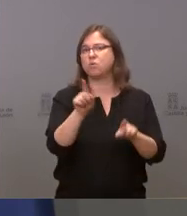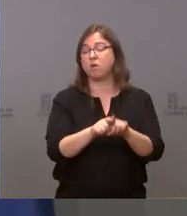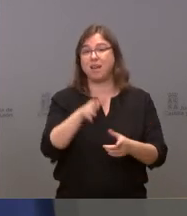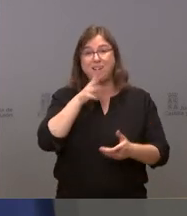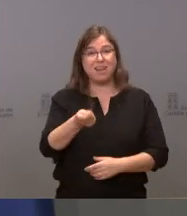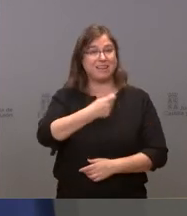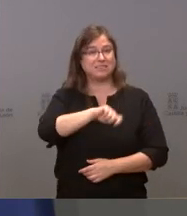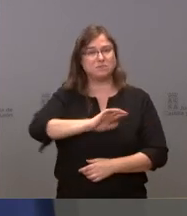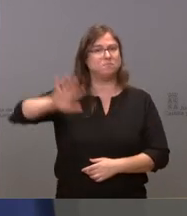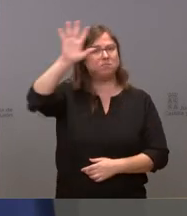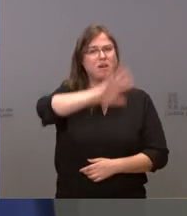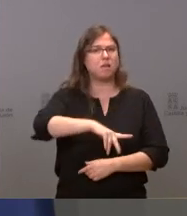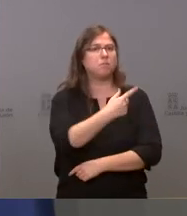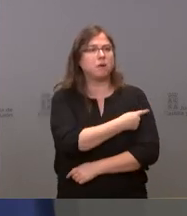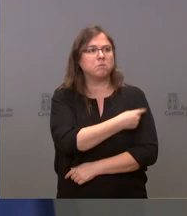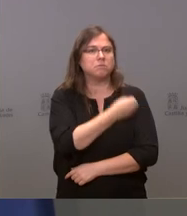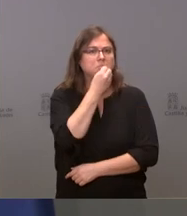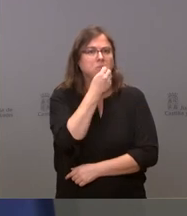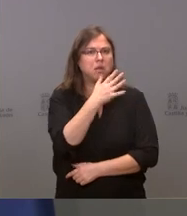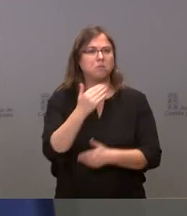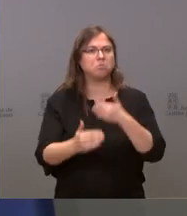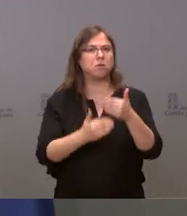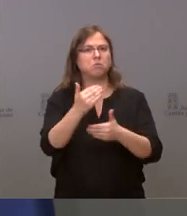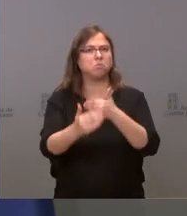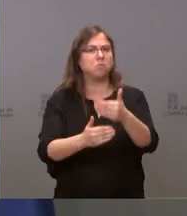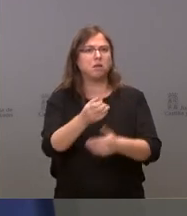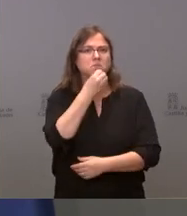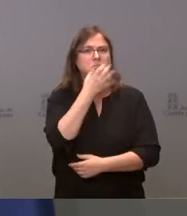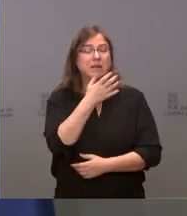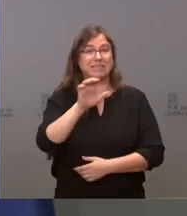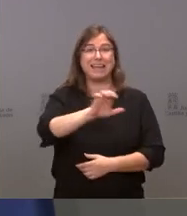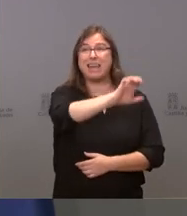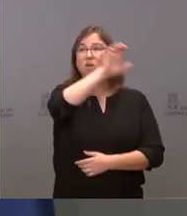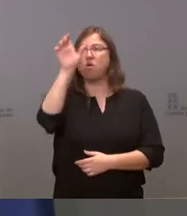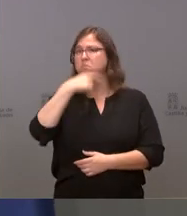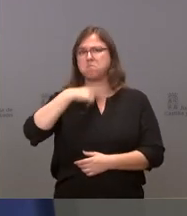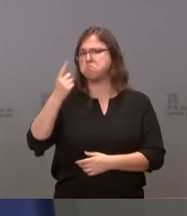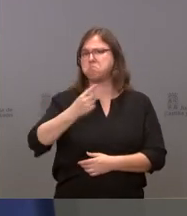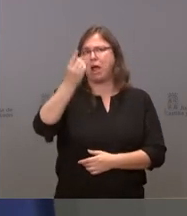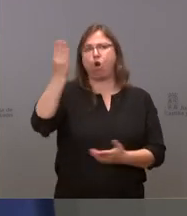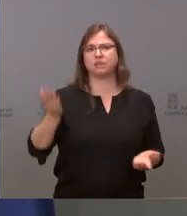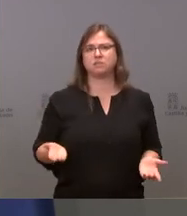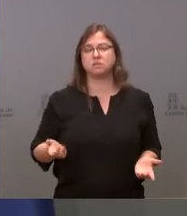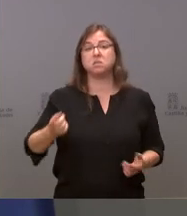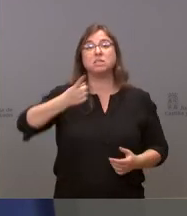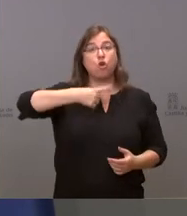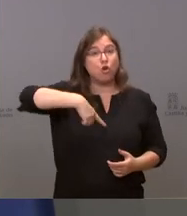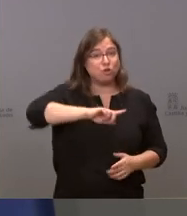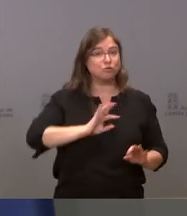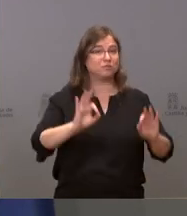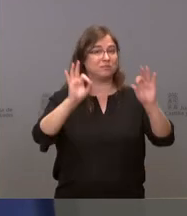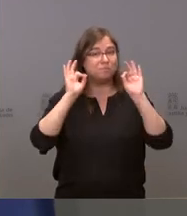España estamos vacunando a un ritmo bueno en el conjunto de Europa. Somos de los mejores. Y nosotros, concretamente,